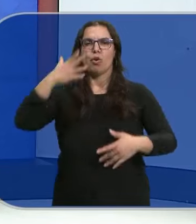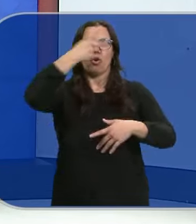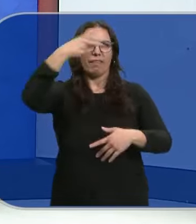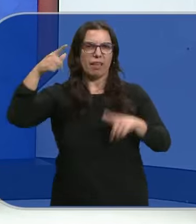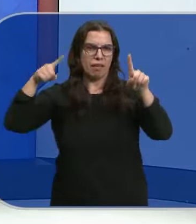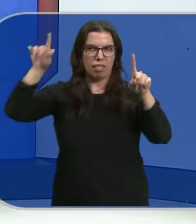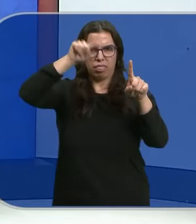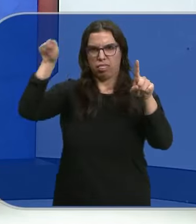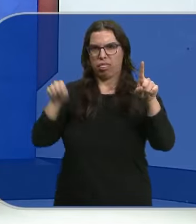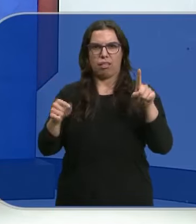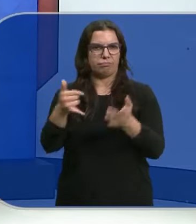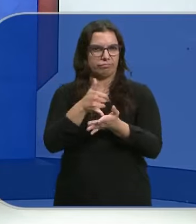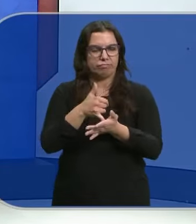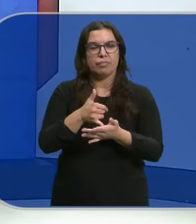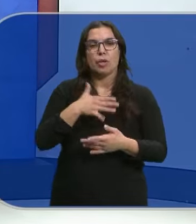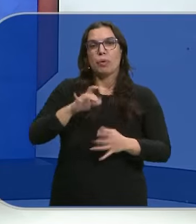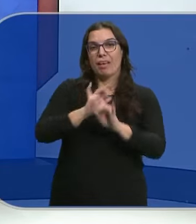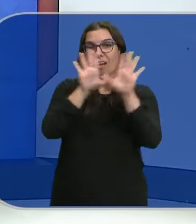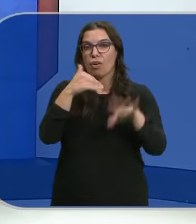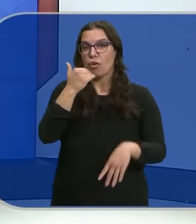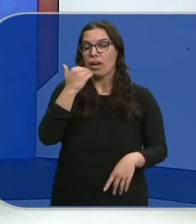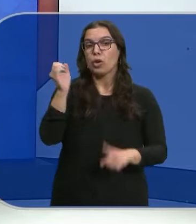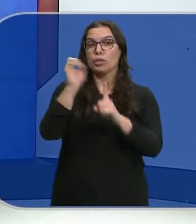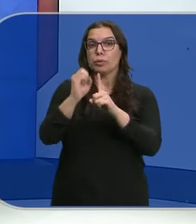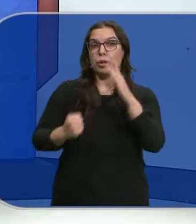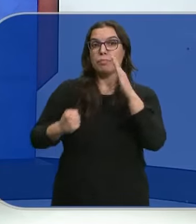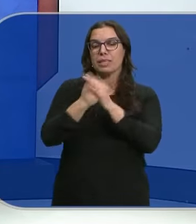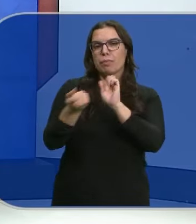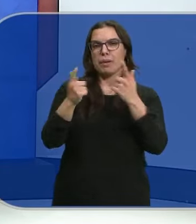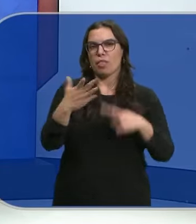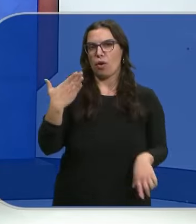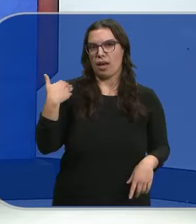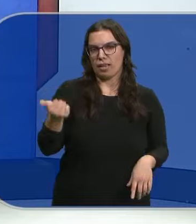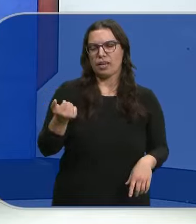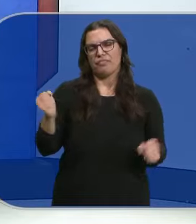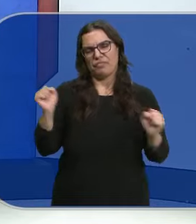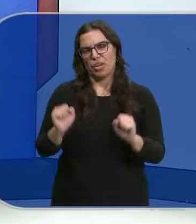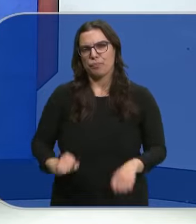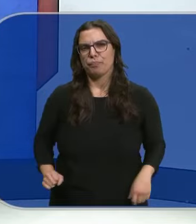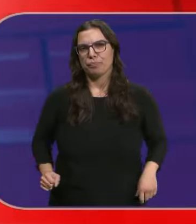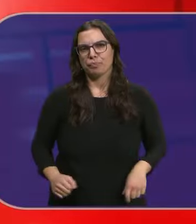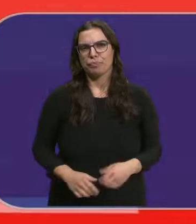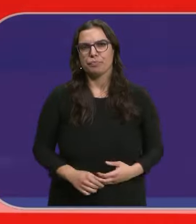Pero de forma débil Tendremos alguna abertura de claros con esas temperaturas máximas similares a las de ayer, todavía frías